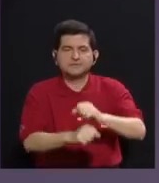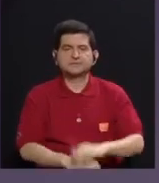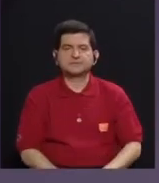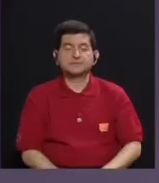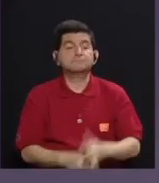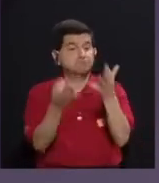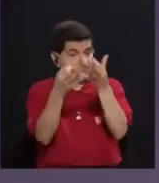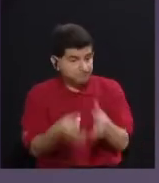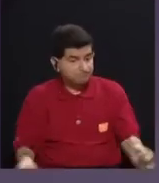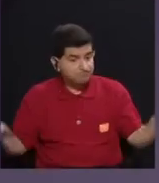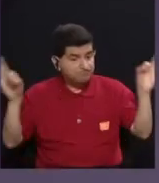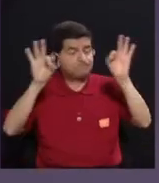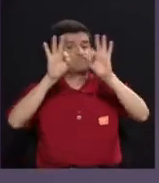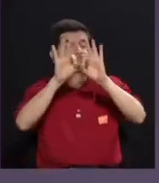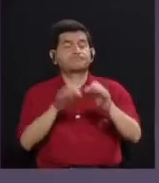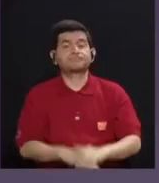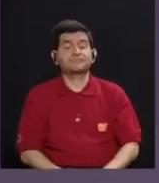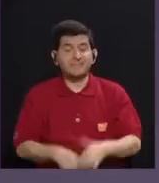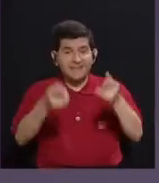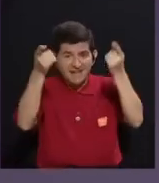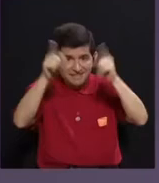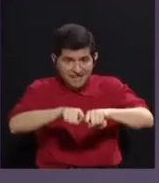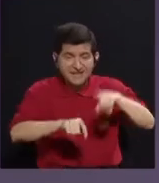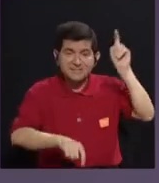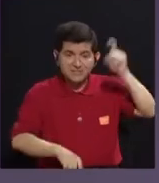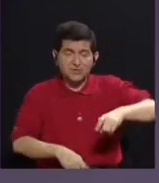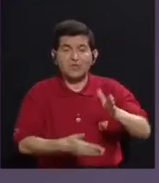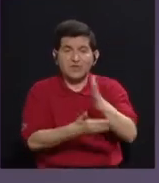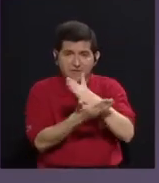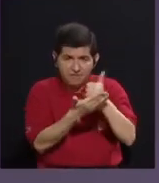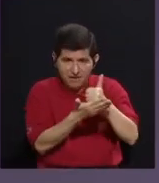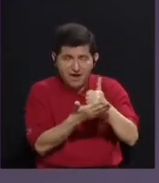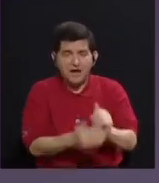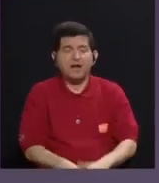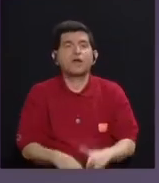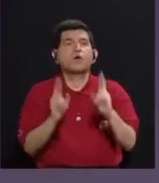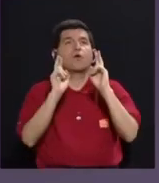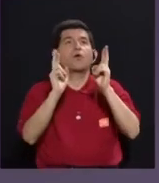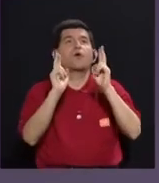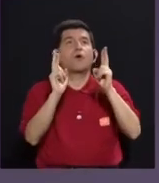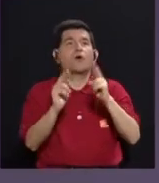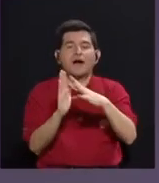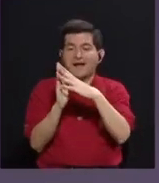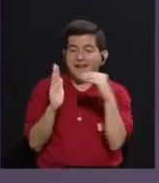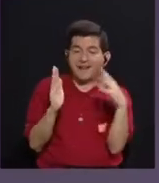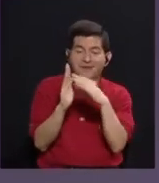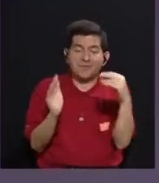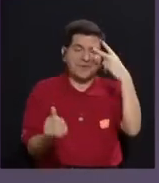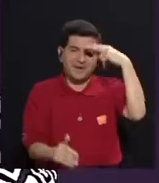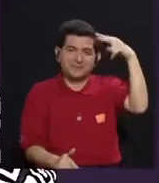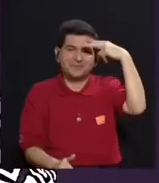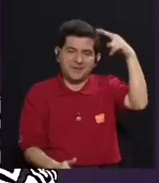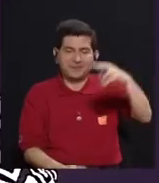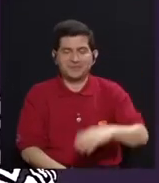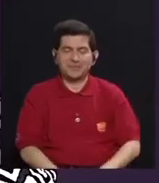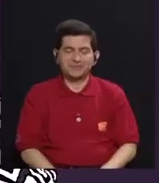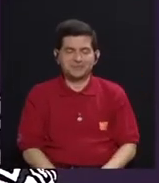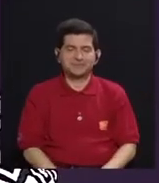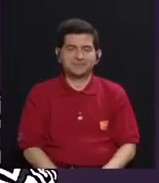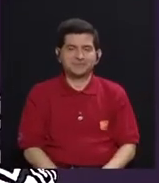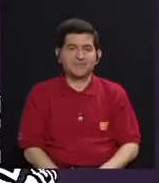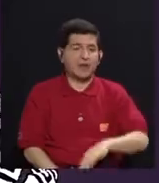Es fundamental y de hecho debería ser algo que ojalá podamos copiarles en México y